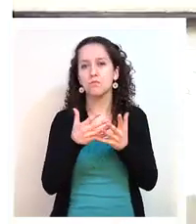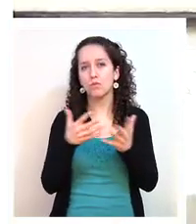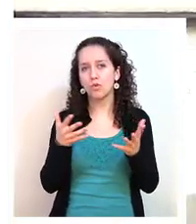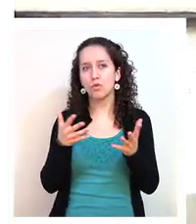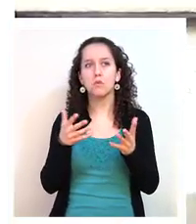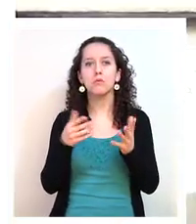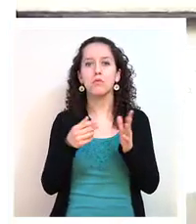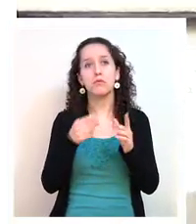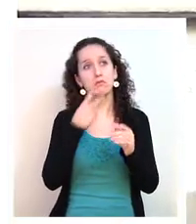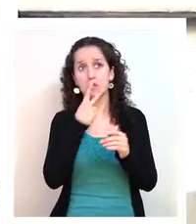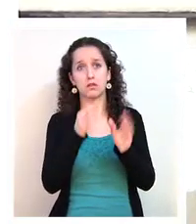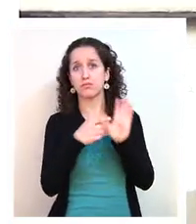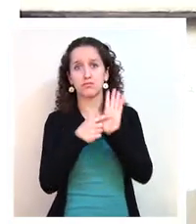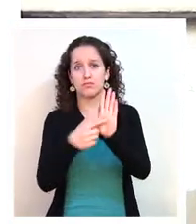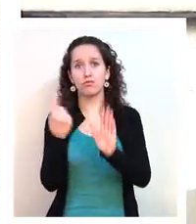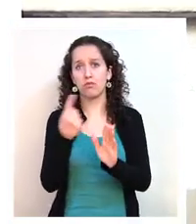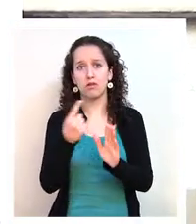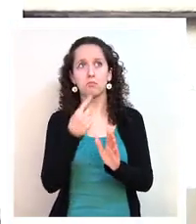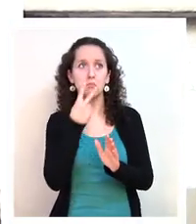elocuente.